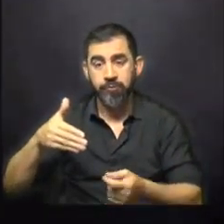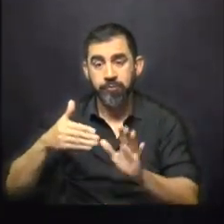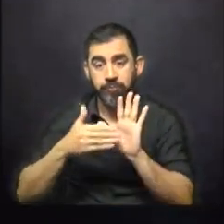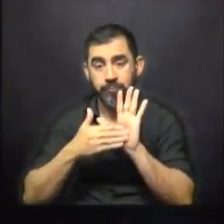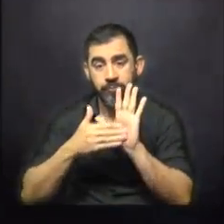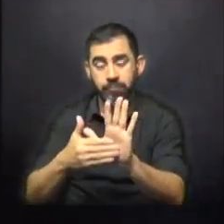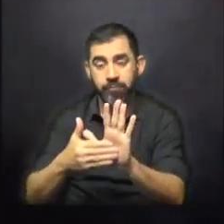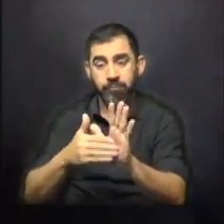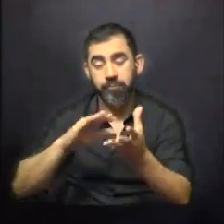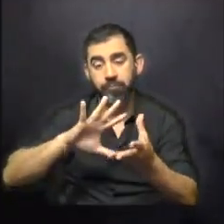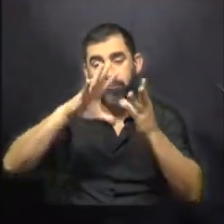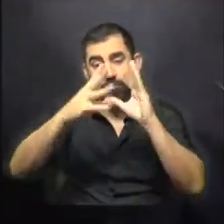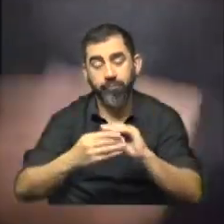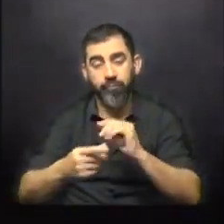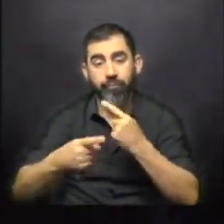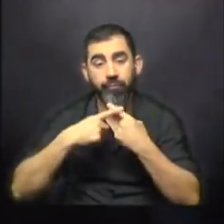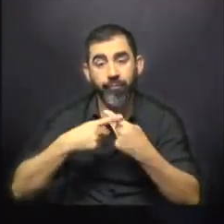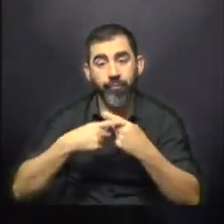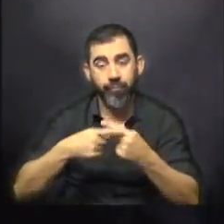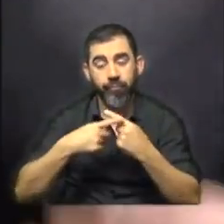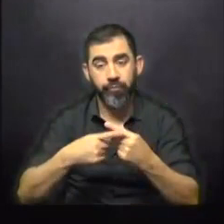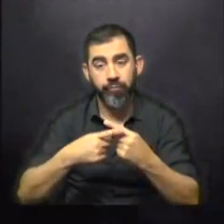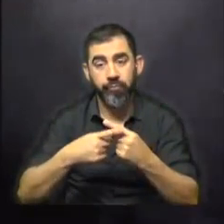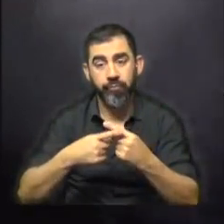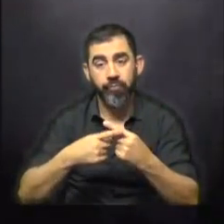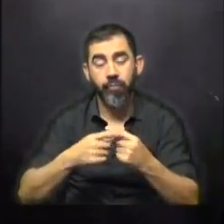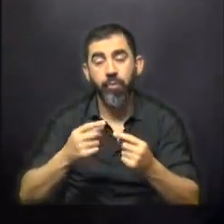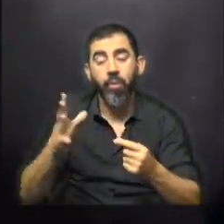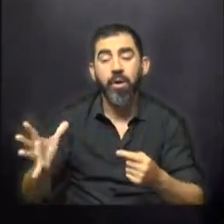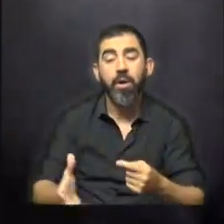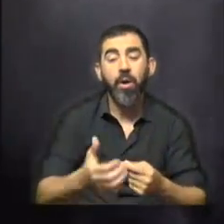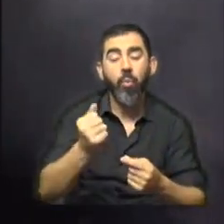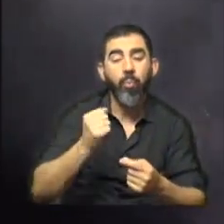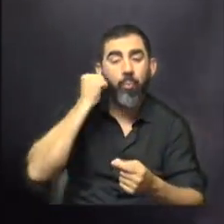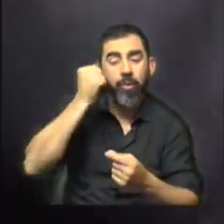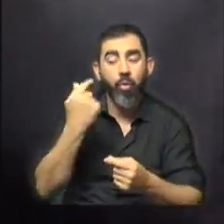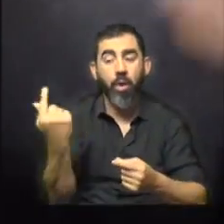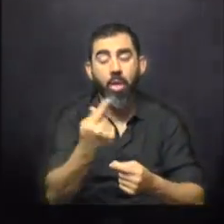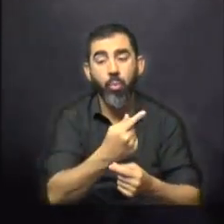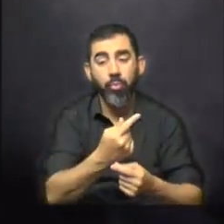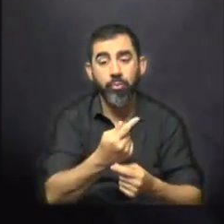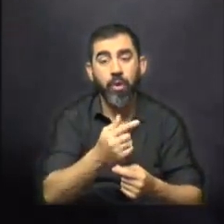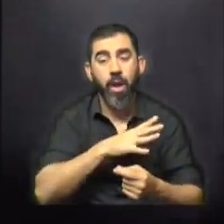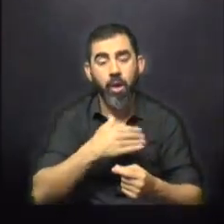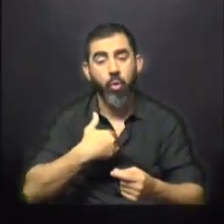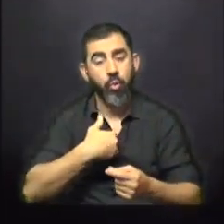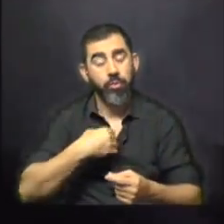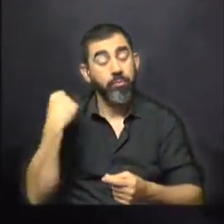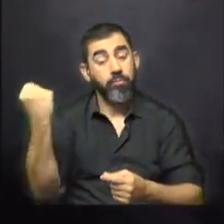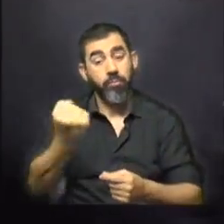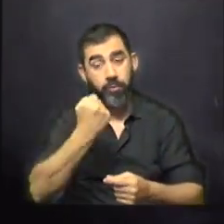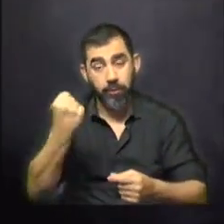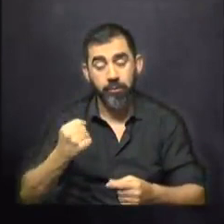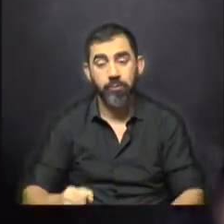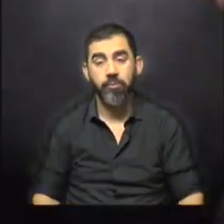los lineamientos para la negociación y establece cuánto sería la recuperación deseable en cada uno de los periodos, tiene un rol muy relevante. Nosotros